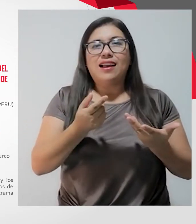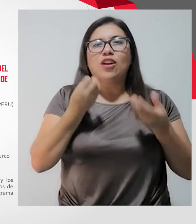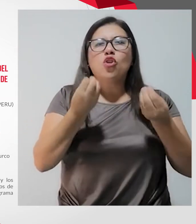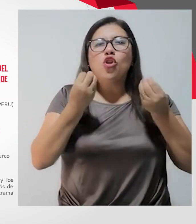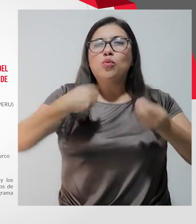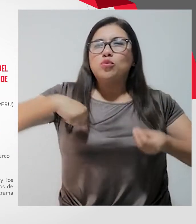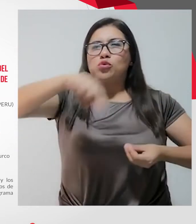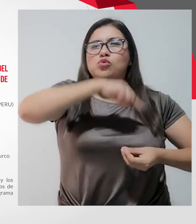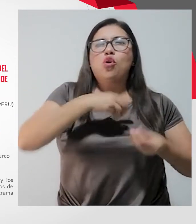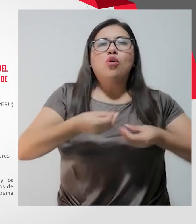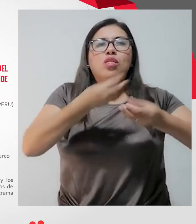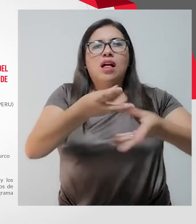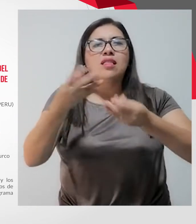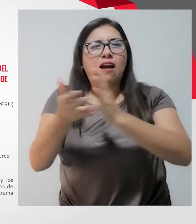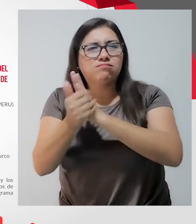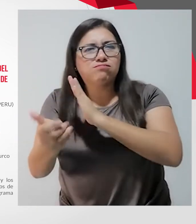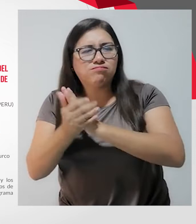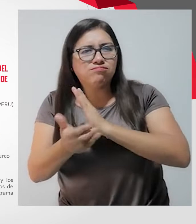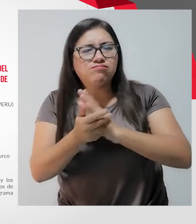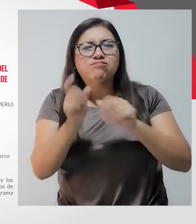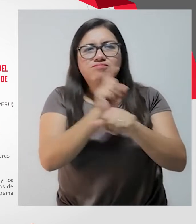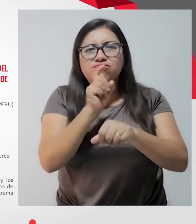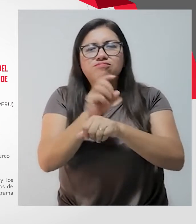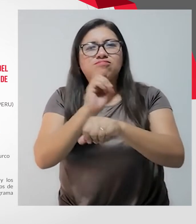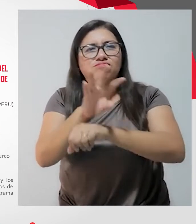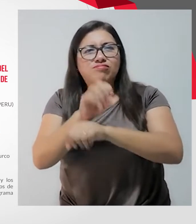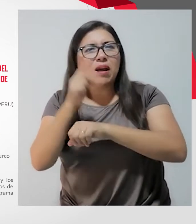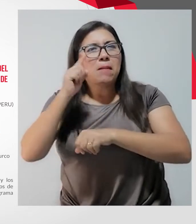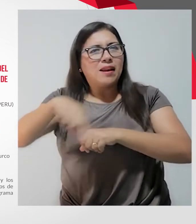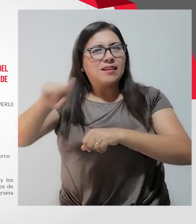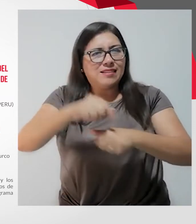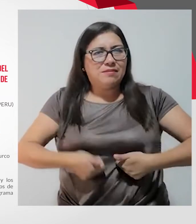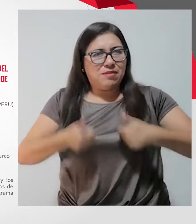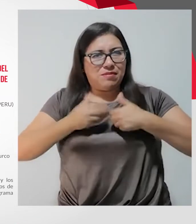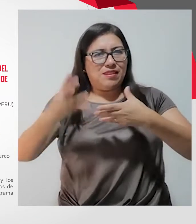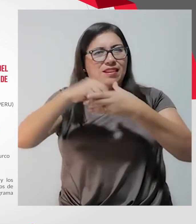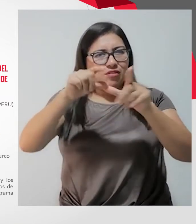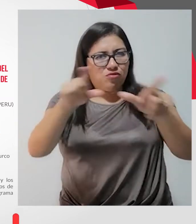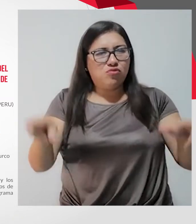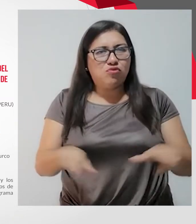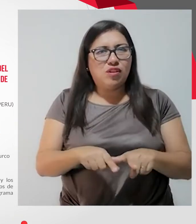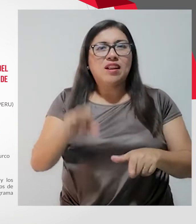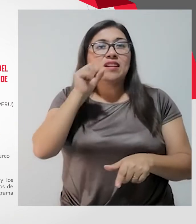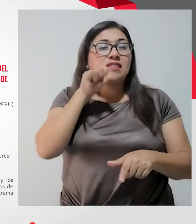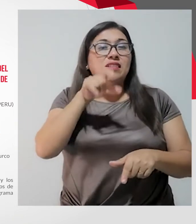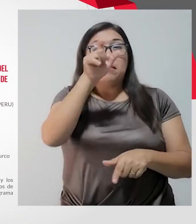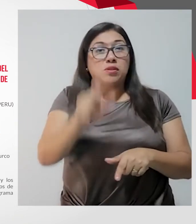brindamos capacidades laborales a nuestros residentes. Y si esta persona no puede salir del CAR para trabajar en